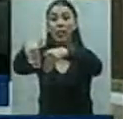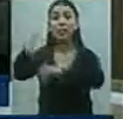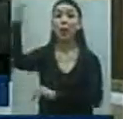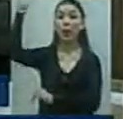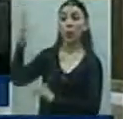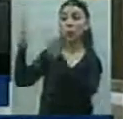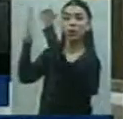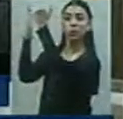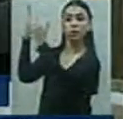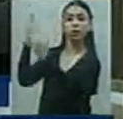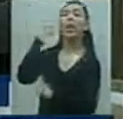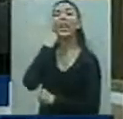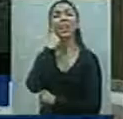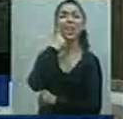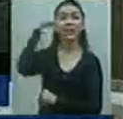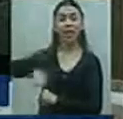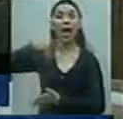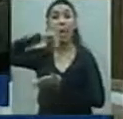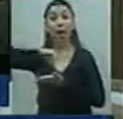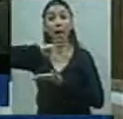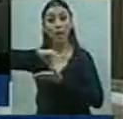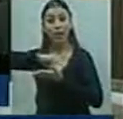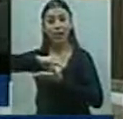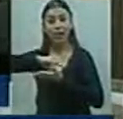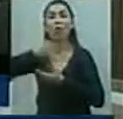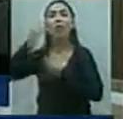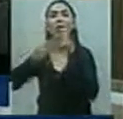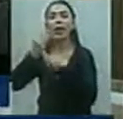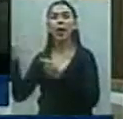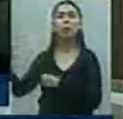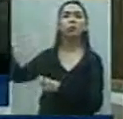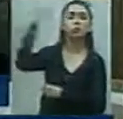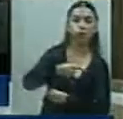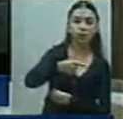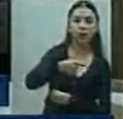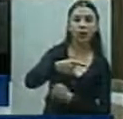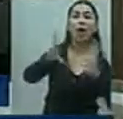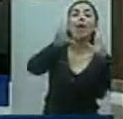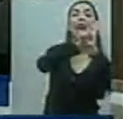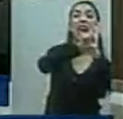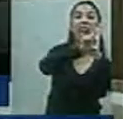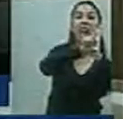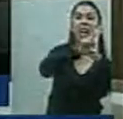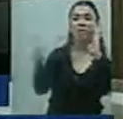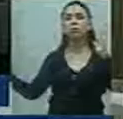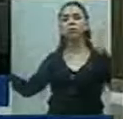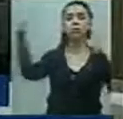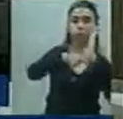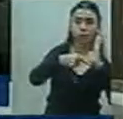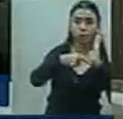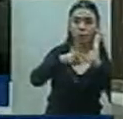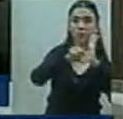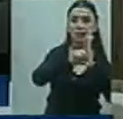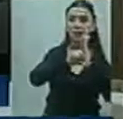intendentes de la zona para ir a boicotear la sanción de la ley de emergencia y saneamiento del sector